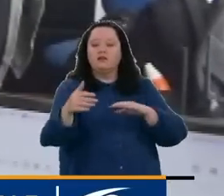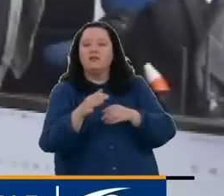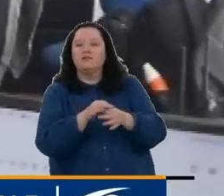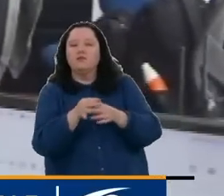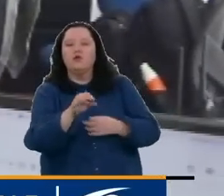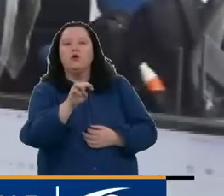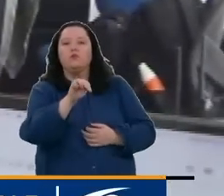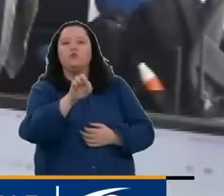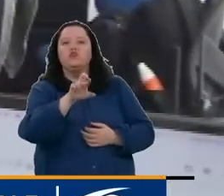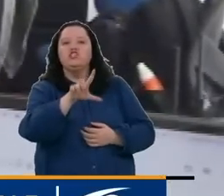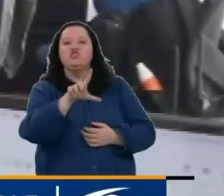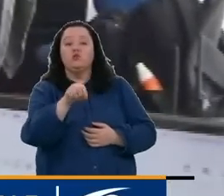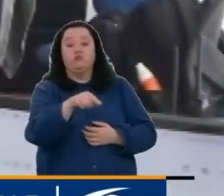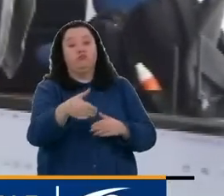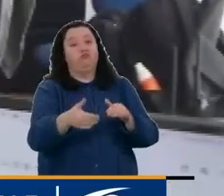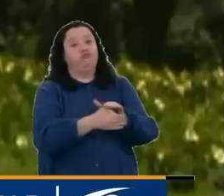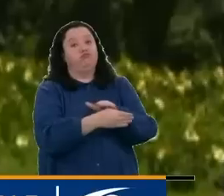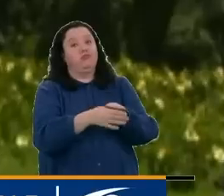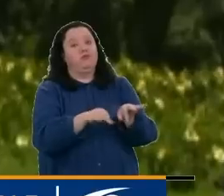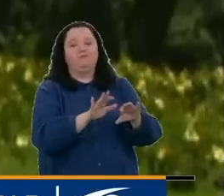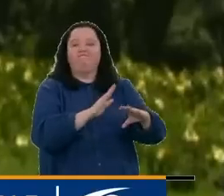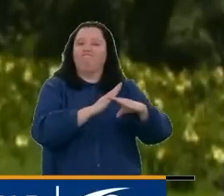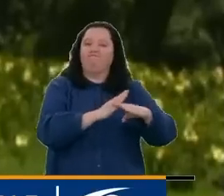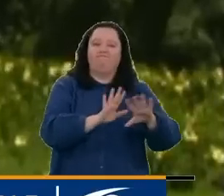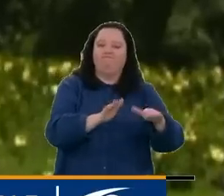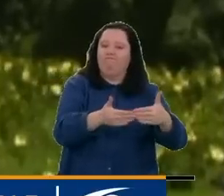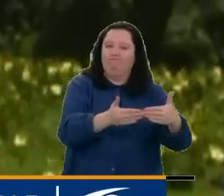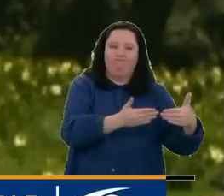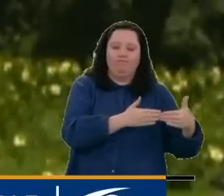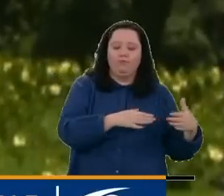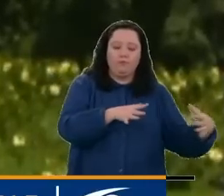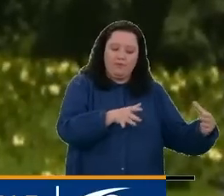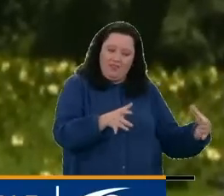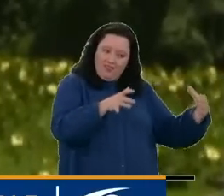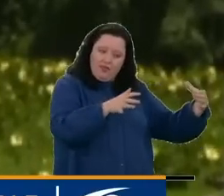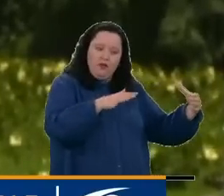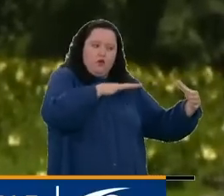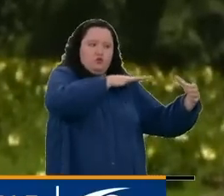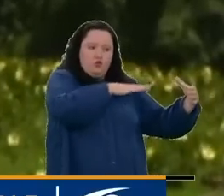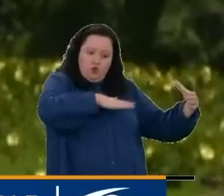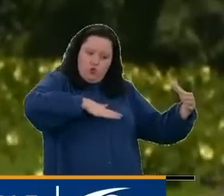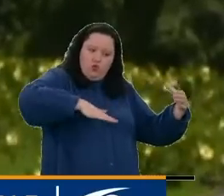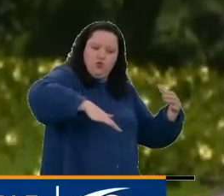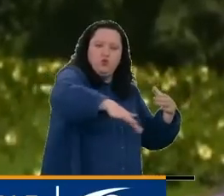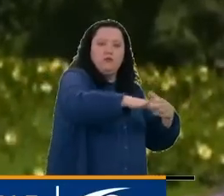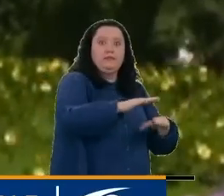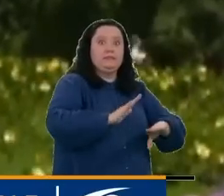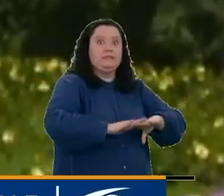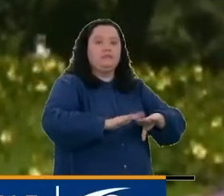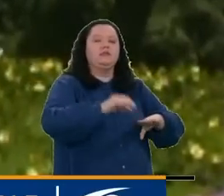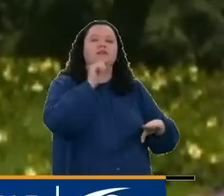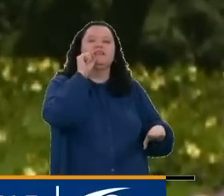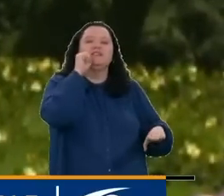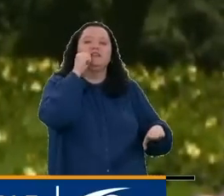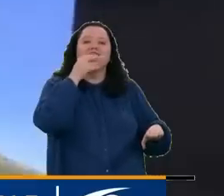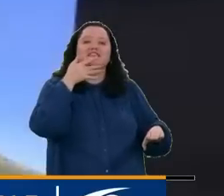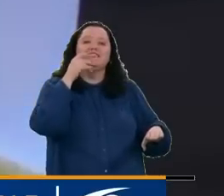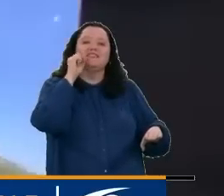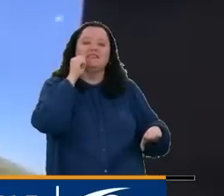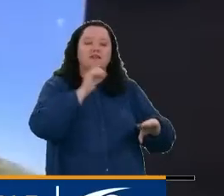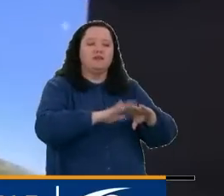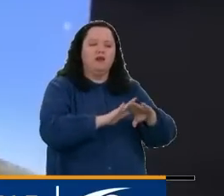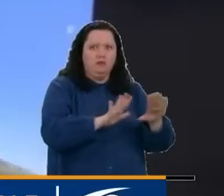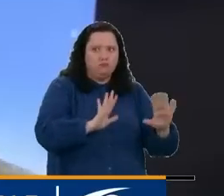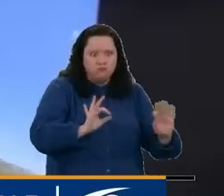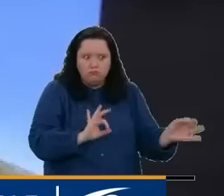bastante importantes. Igualmente toda esta zona tiene la alerta naranja y todos están preparados.